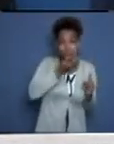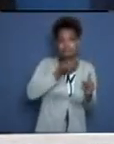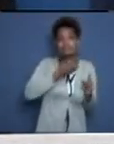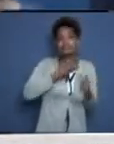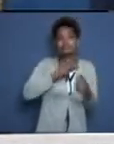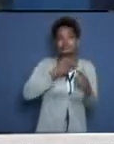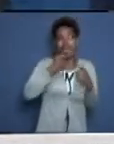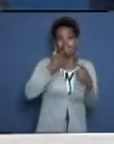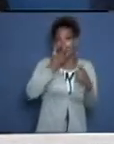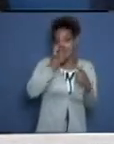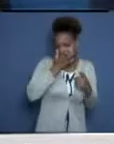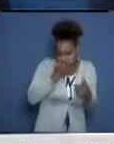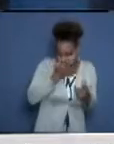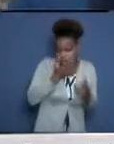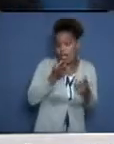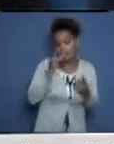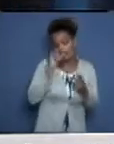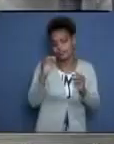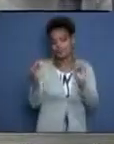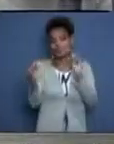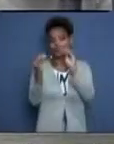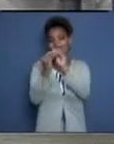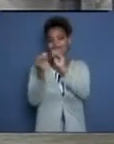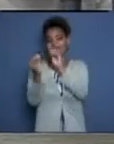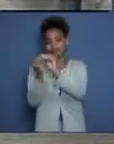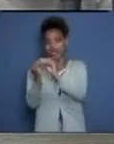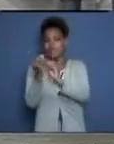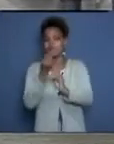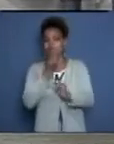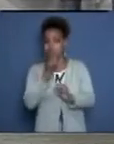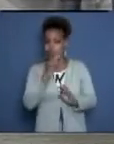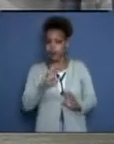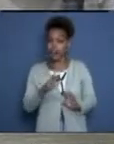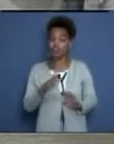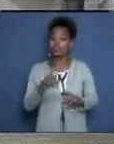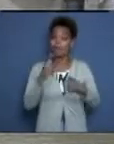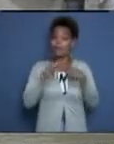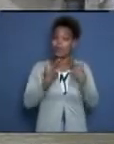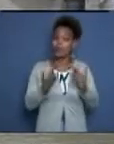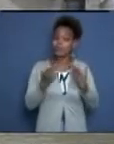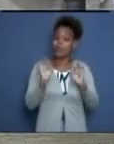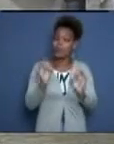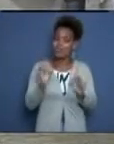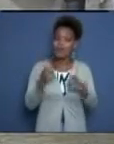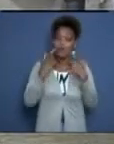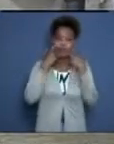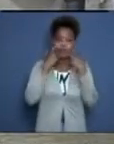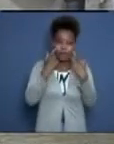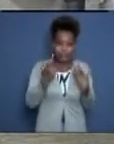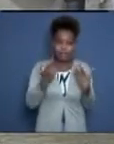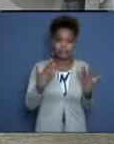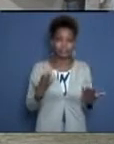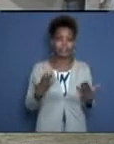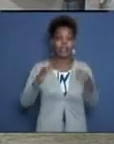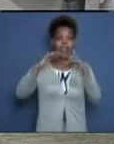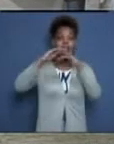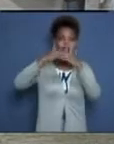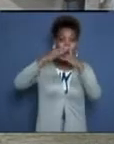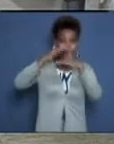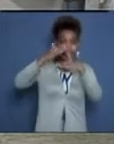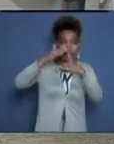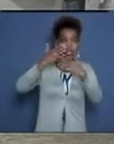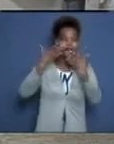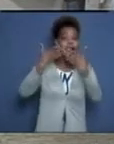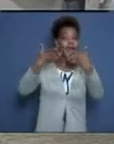ventilado, que es importante esto, abrir las ventanas de las oficinas, de las viviendas, un ambiente ventilado, es muy poco probable